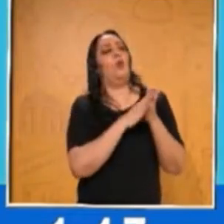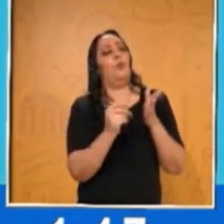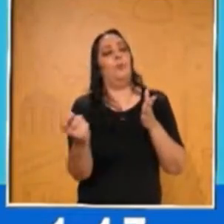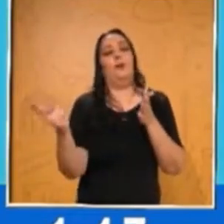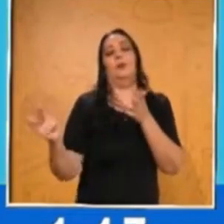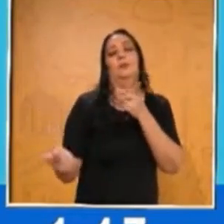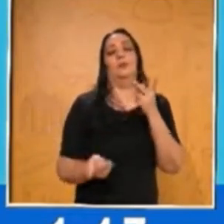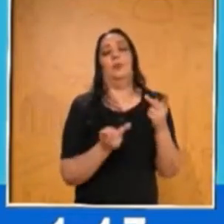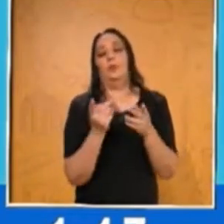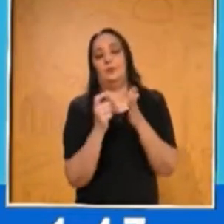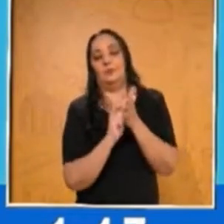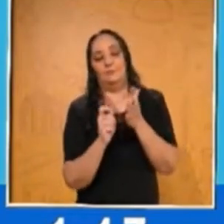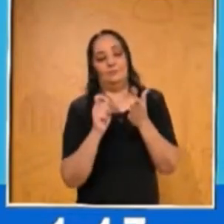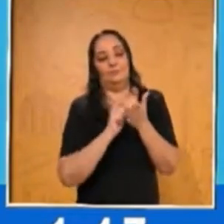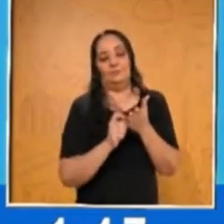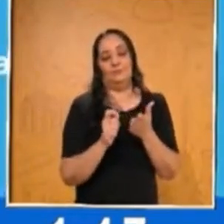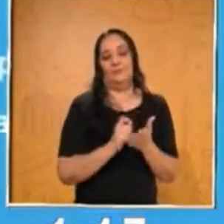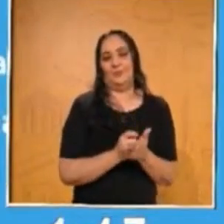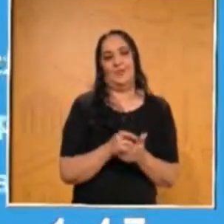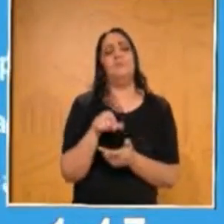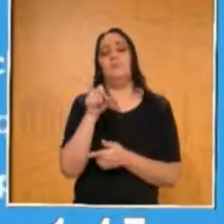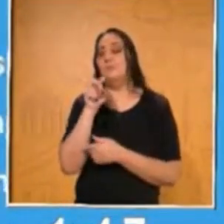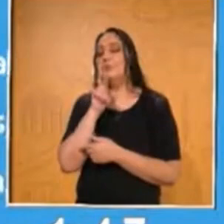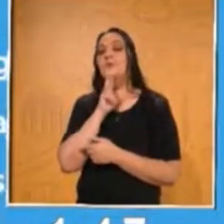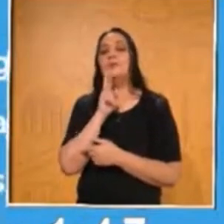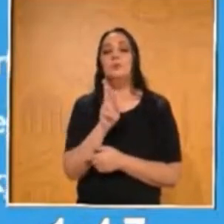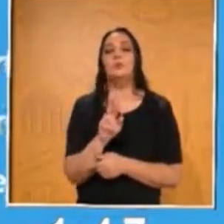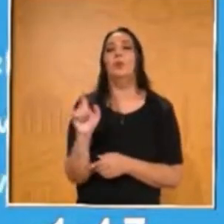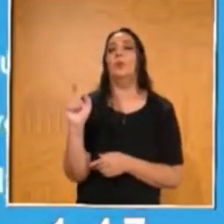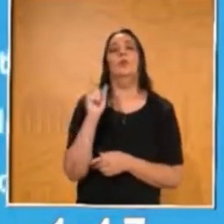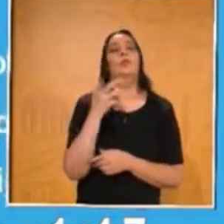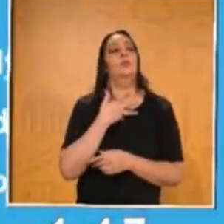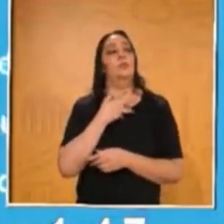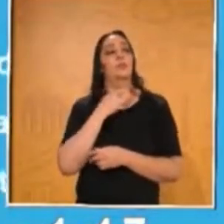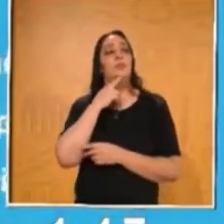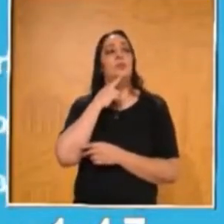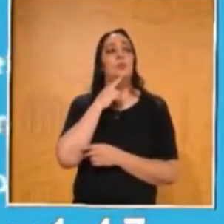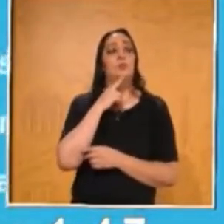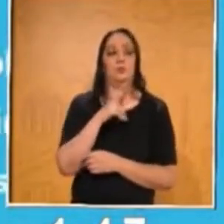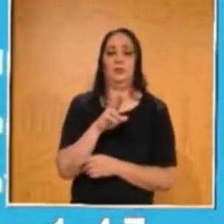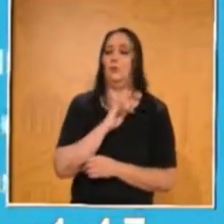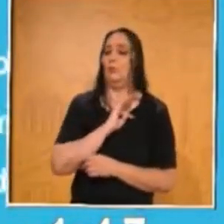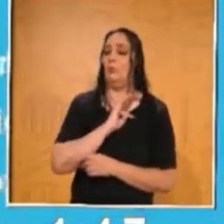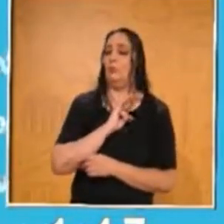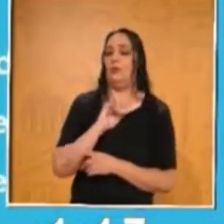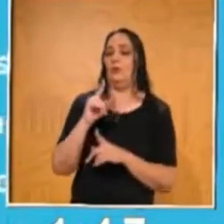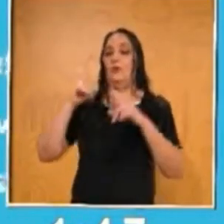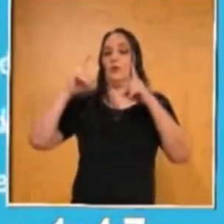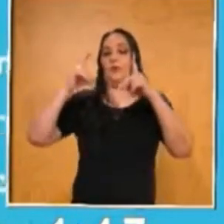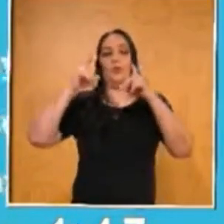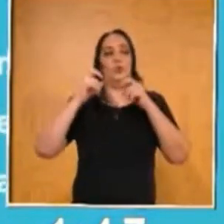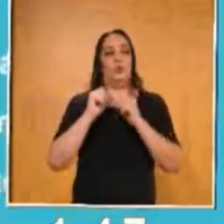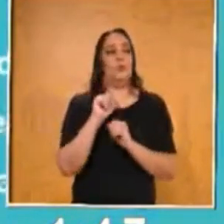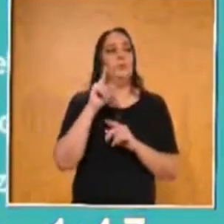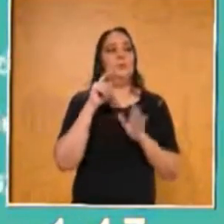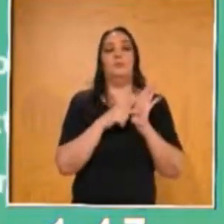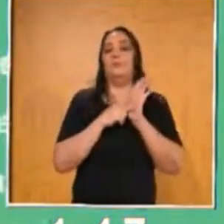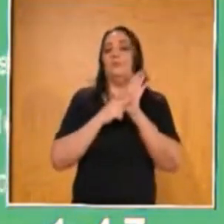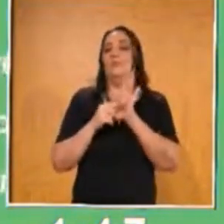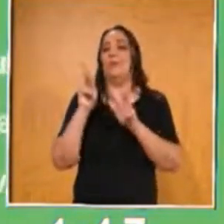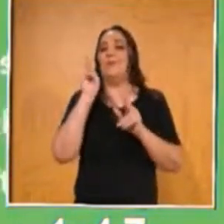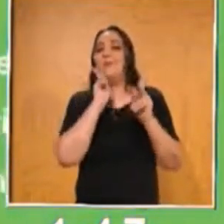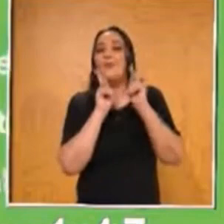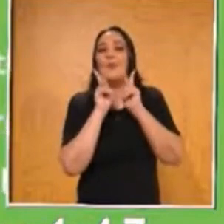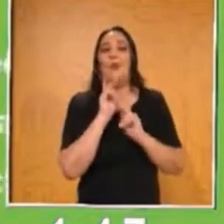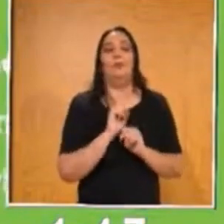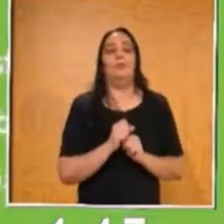mismo contéstalas, ¿de acuerdo? Y ya que las hayas contestado, pues ahí nos mandas fotito de la evidencia. Empiezan a conectarse.